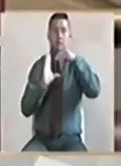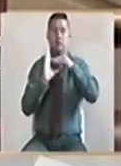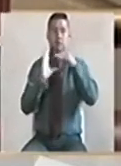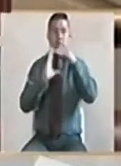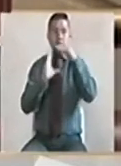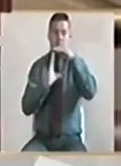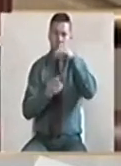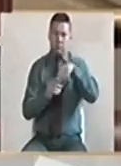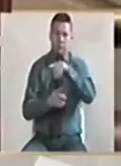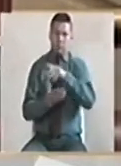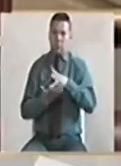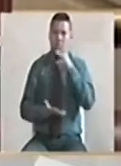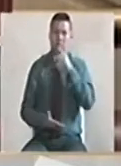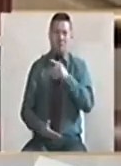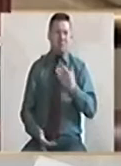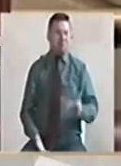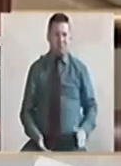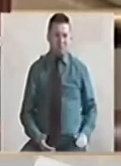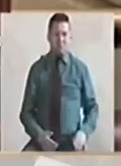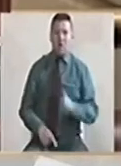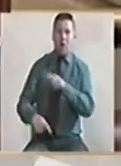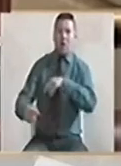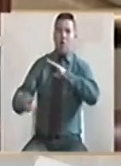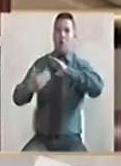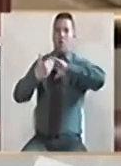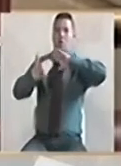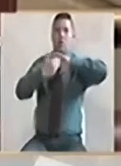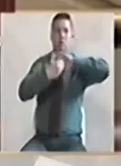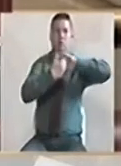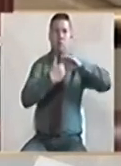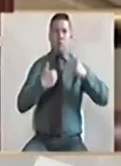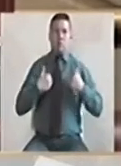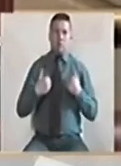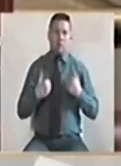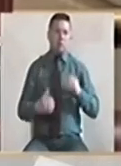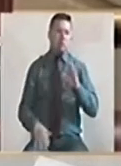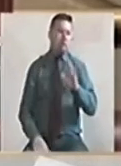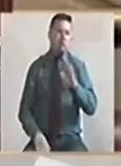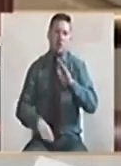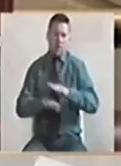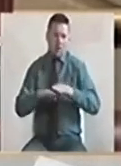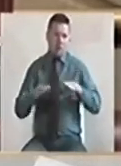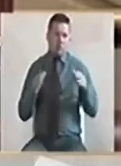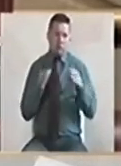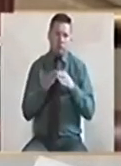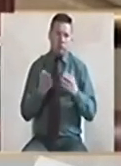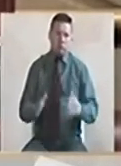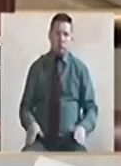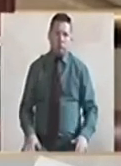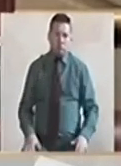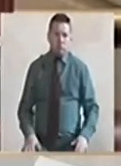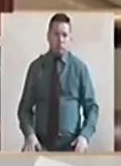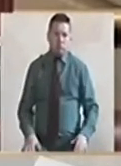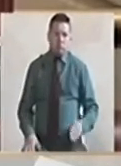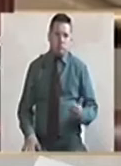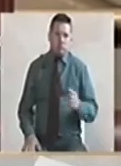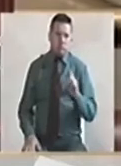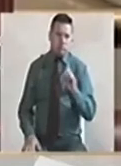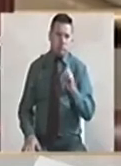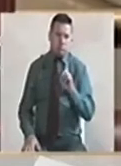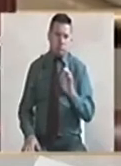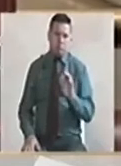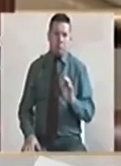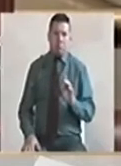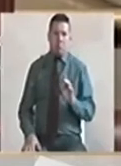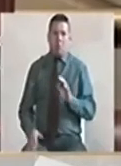Algunos regionalmente me atacan. Y es por una sencilla razón. De que no me les